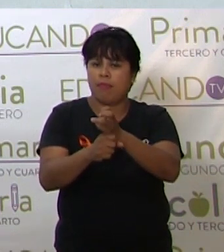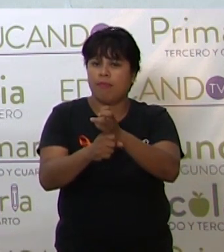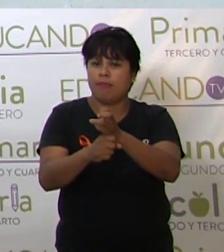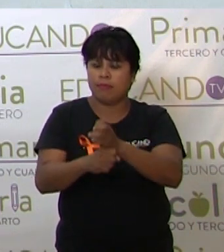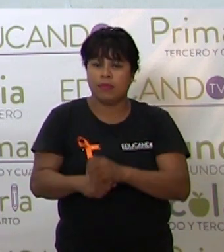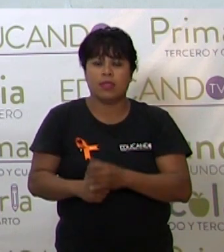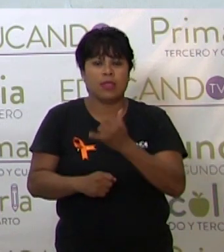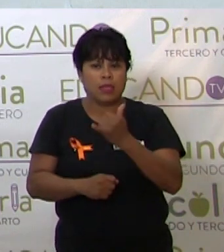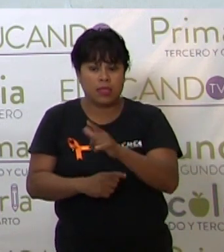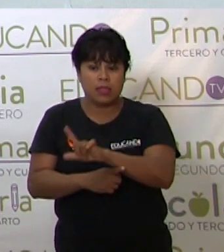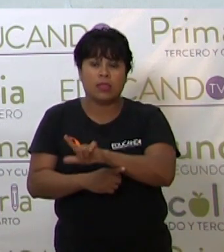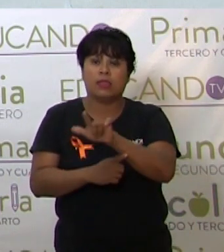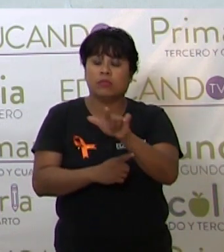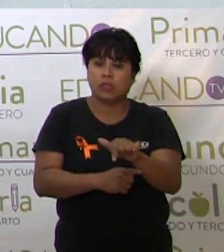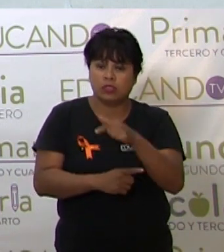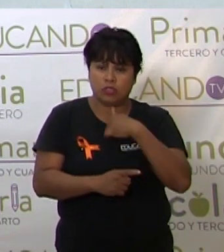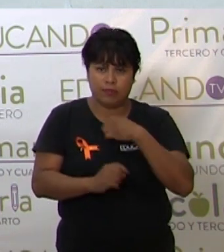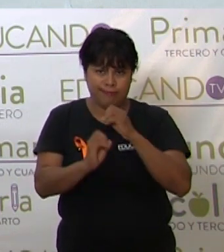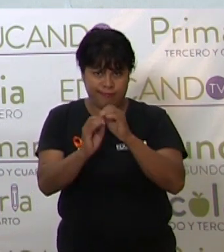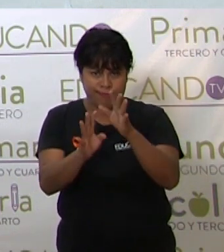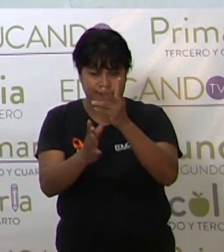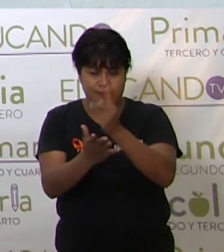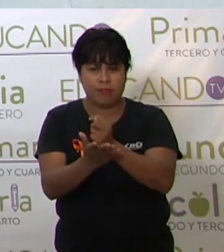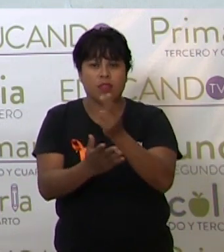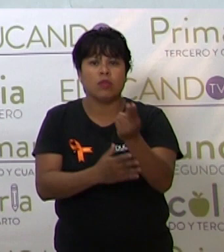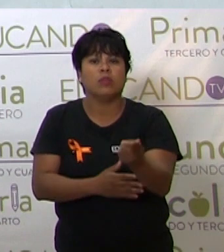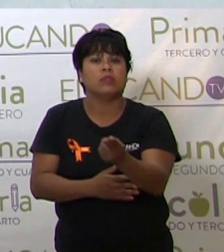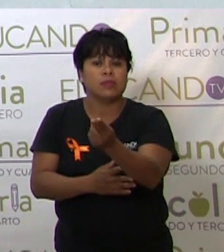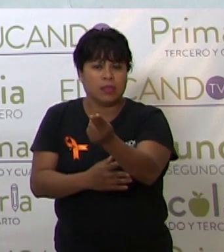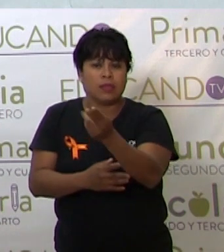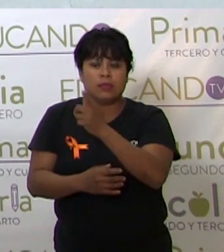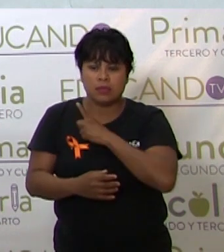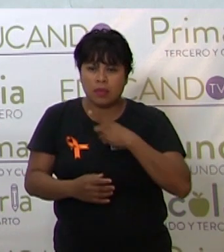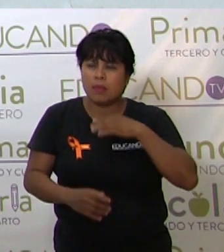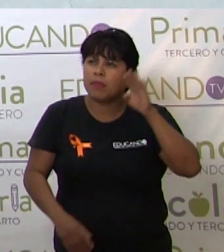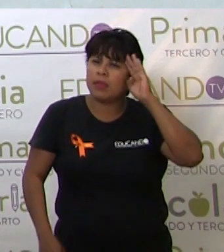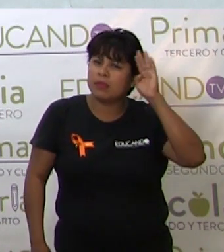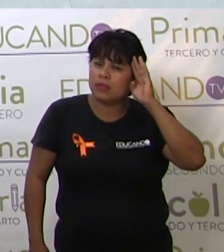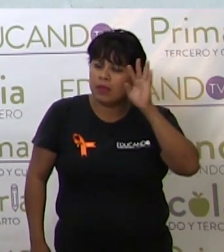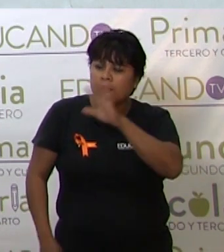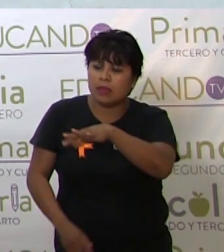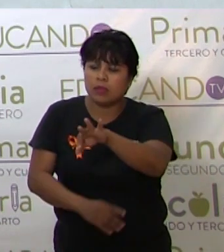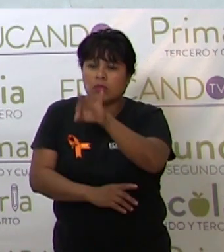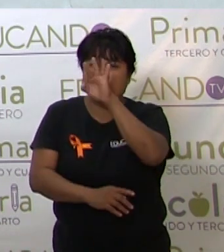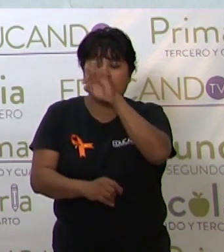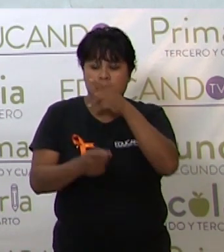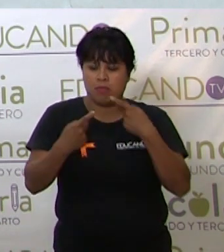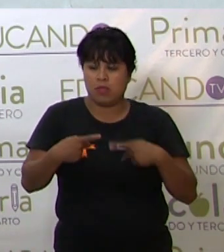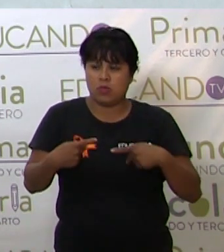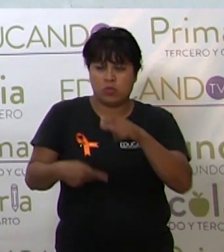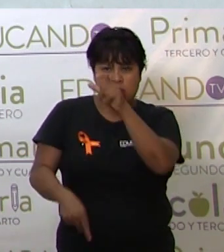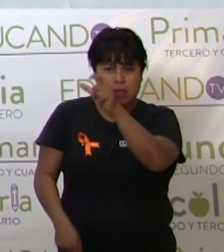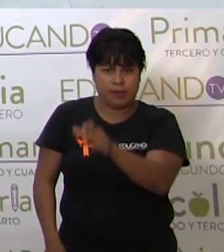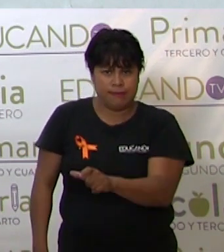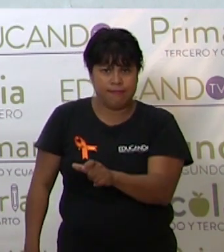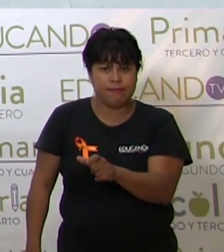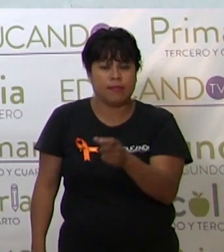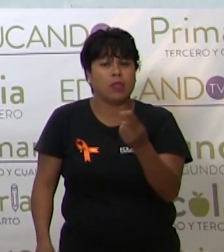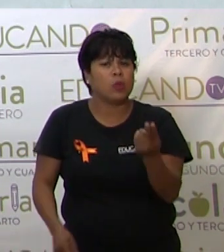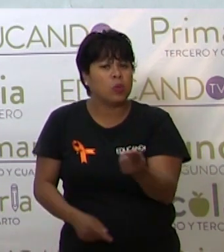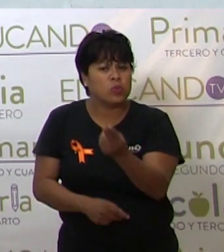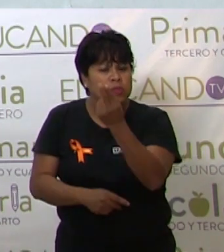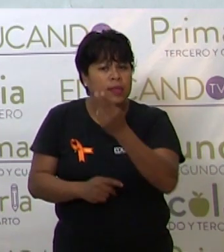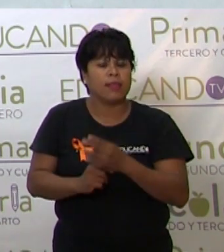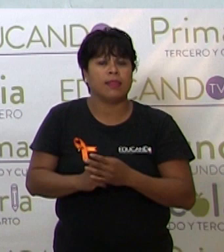Y después les dejé la tarea de que ustedes tenían que pensar y elegir algún personaje que ustedes